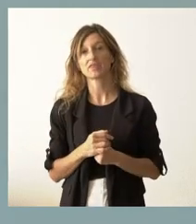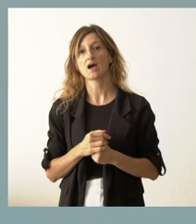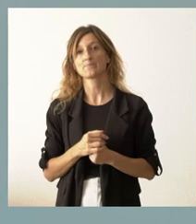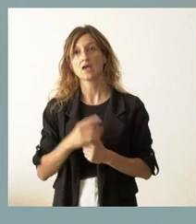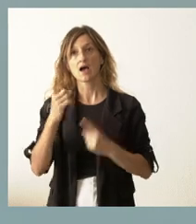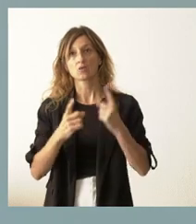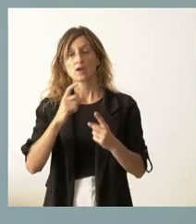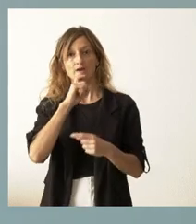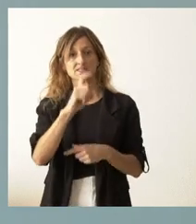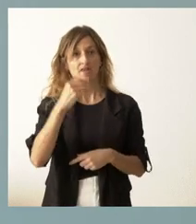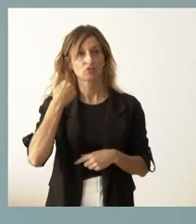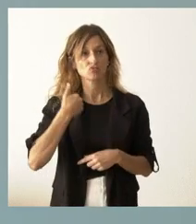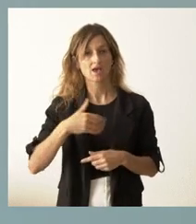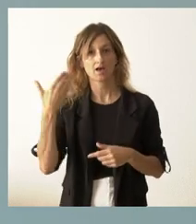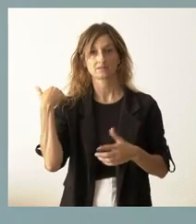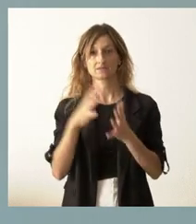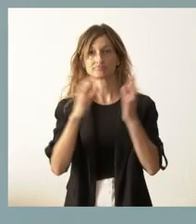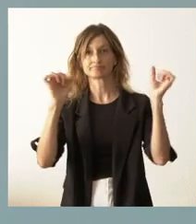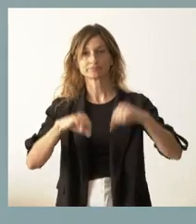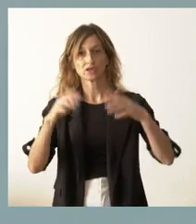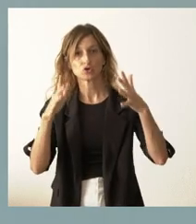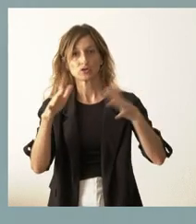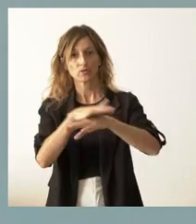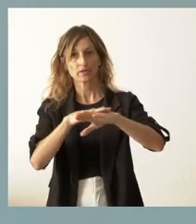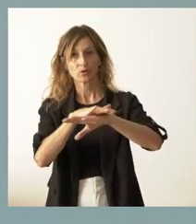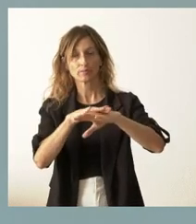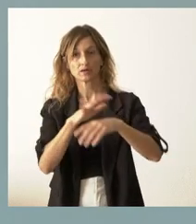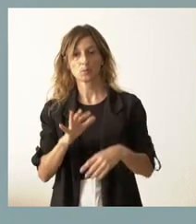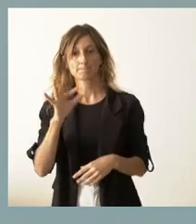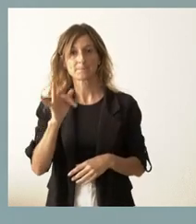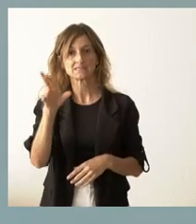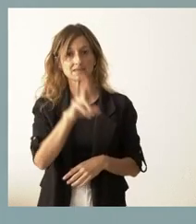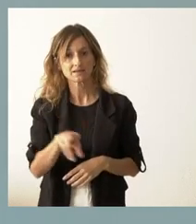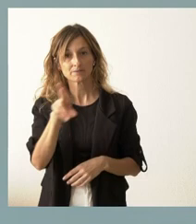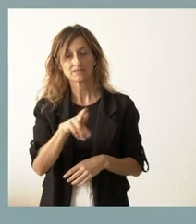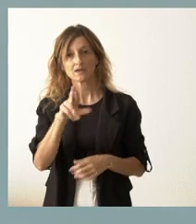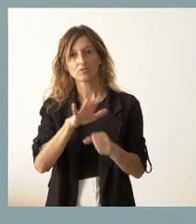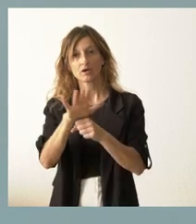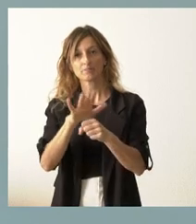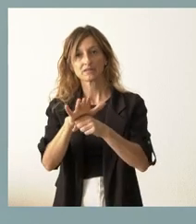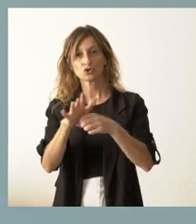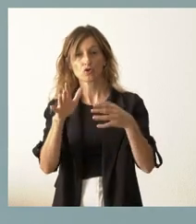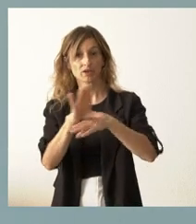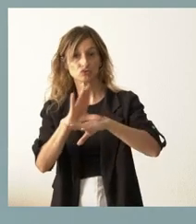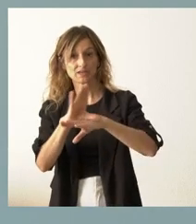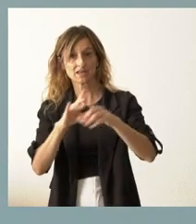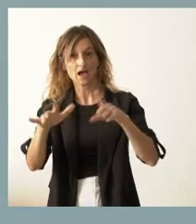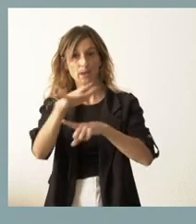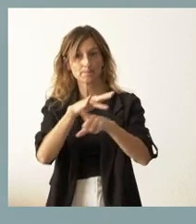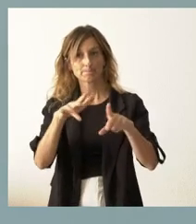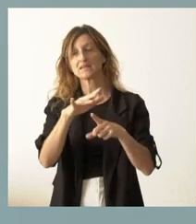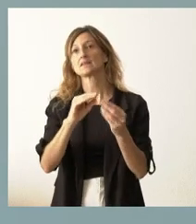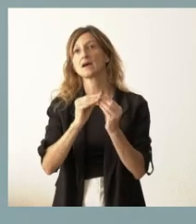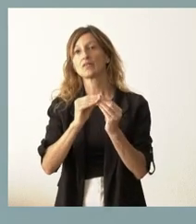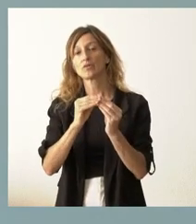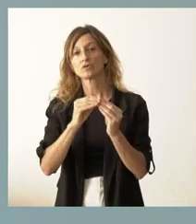informado y ya comunicado en diversos acuerdos del Consejo de Gobierno. Y a esto, pues haciendo un repaso en el ámbito de la Consejería de Medio Ambiente, pues actuaciones en